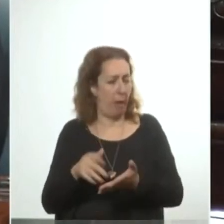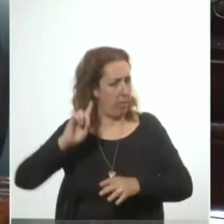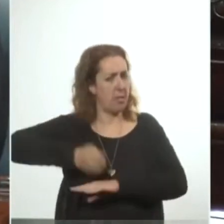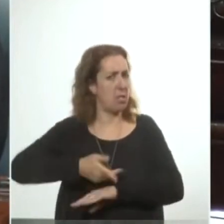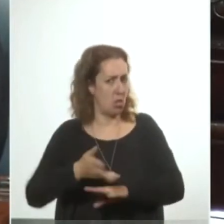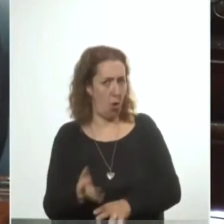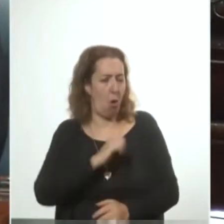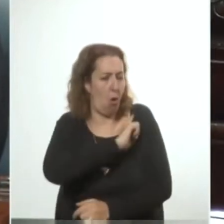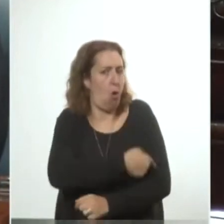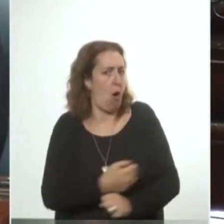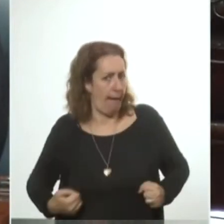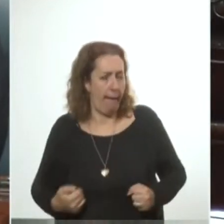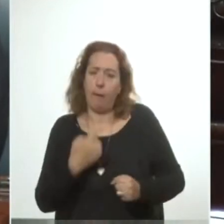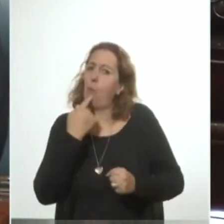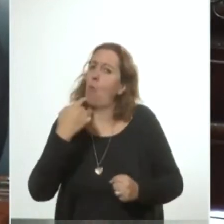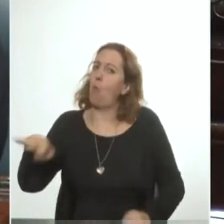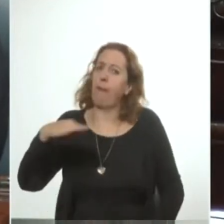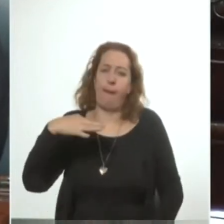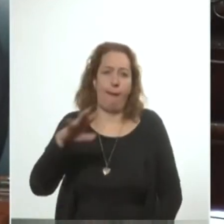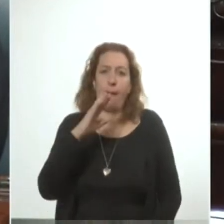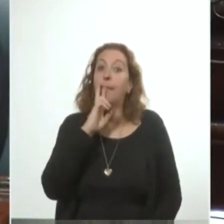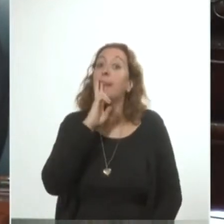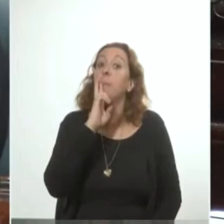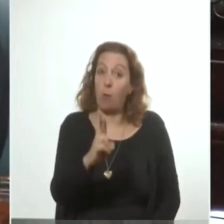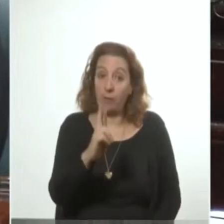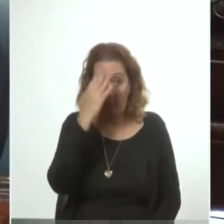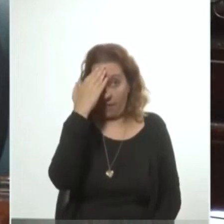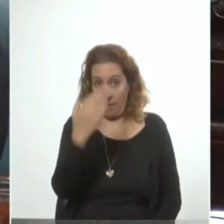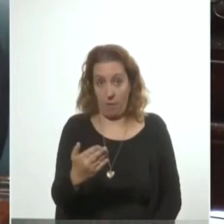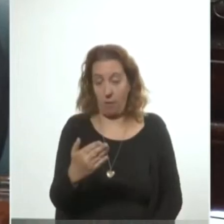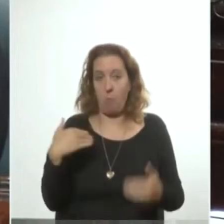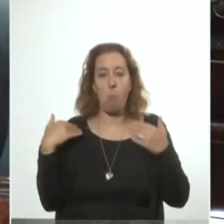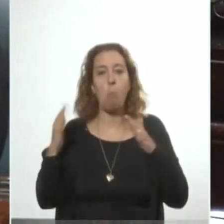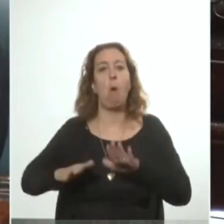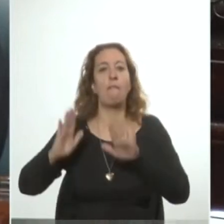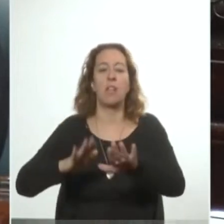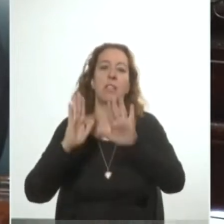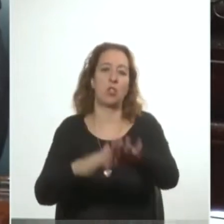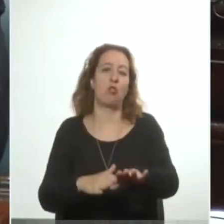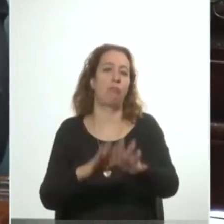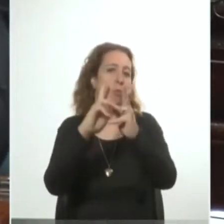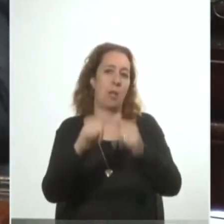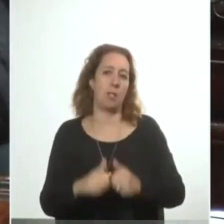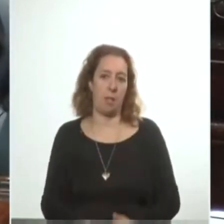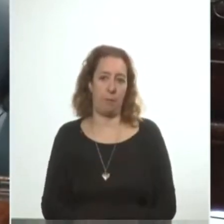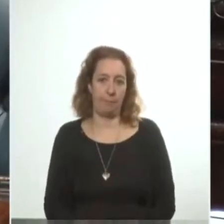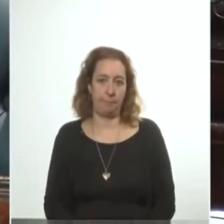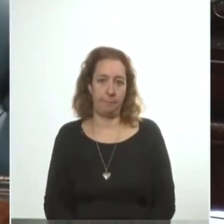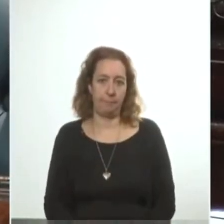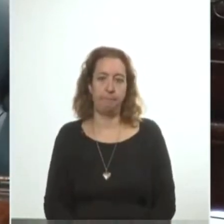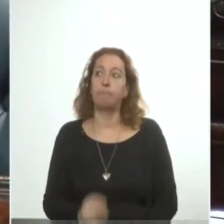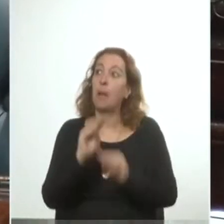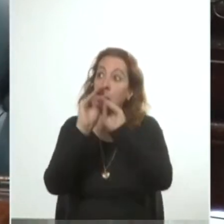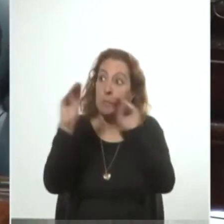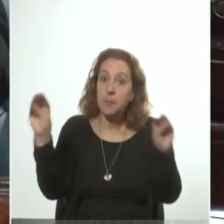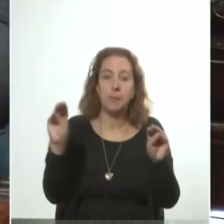que la única respuesta posible del Frente Amplio es la movilización organizada. Alertaba